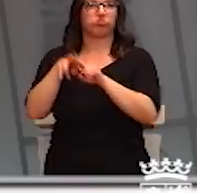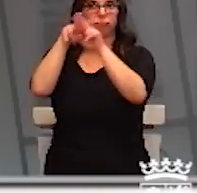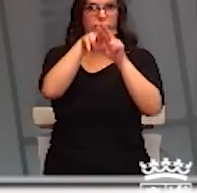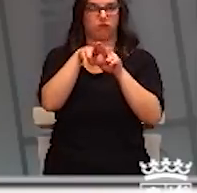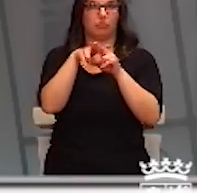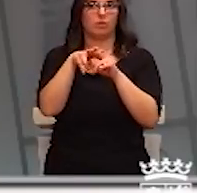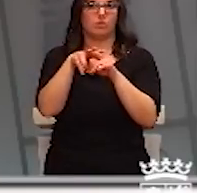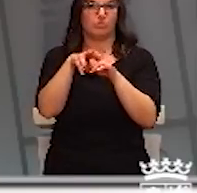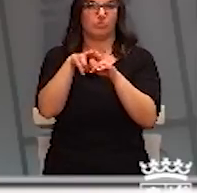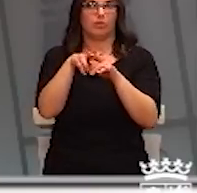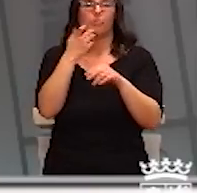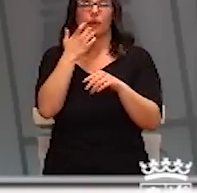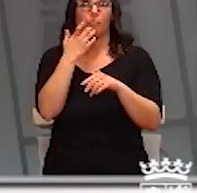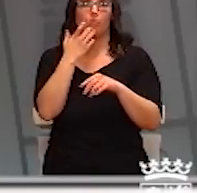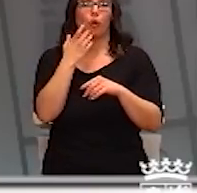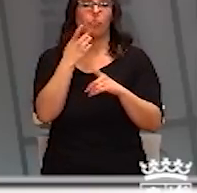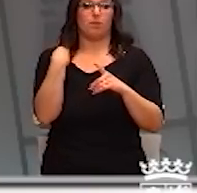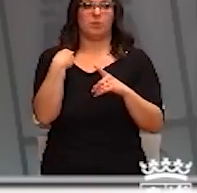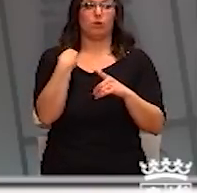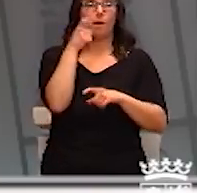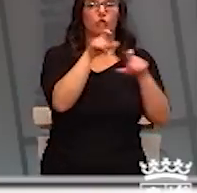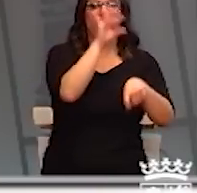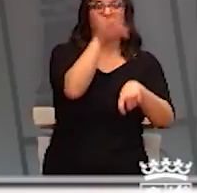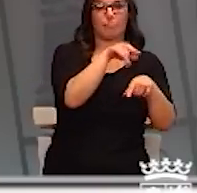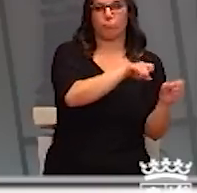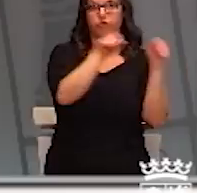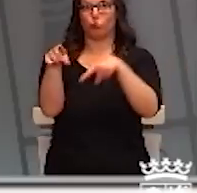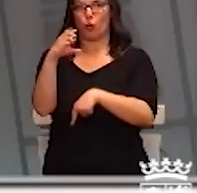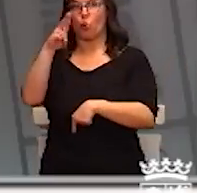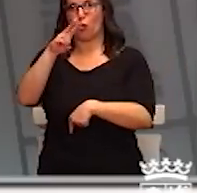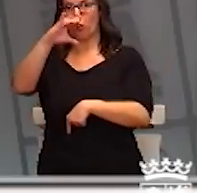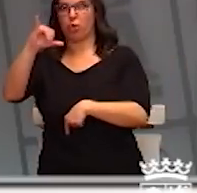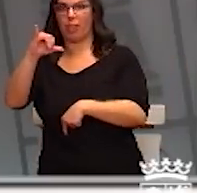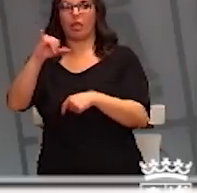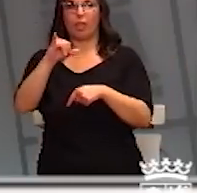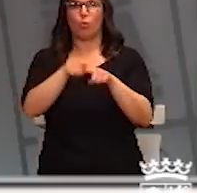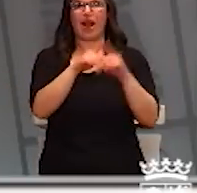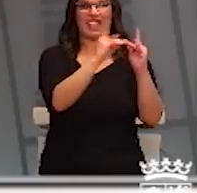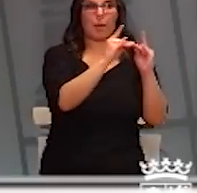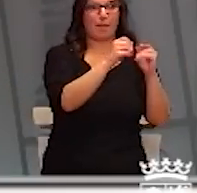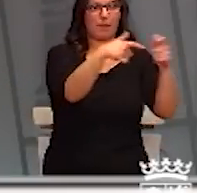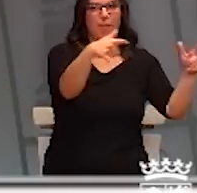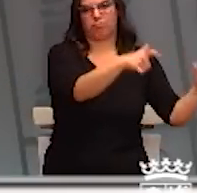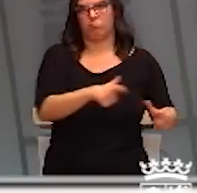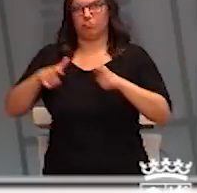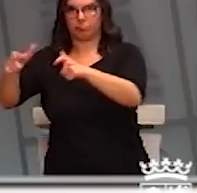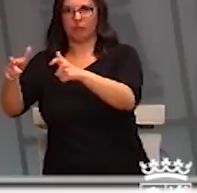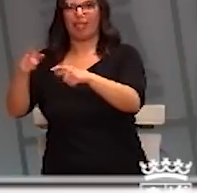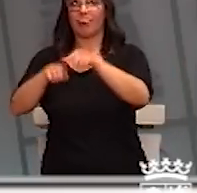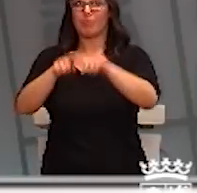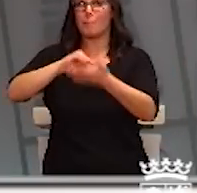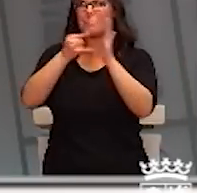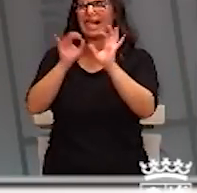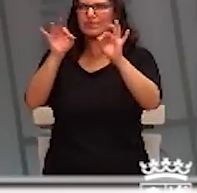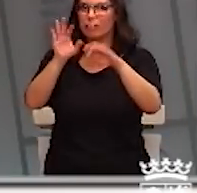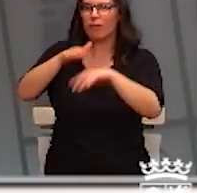pueden pasar a camas de UCI? ¿Cuántas necesitamos para aislamiento? Es decir, hay un plan en este momento específico para Miranda de